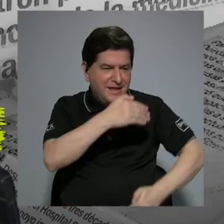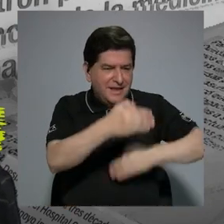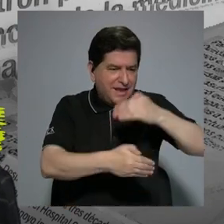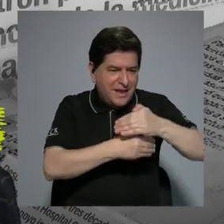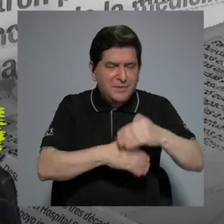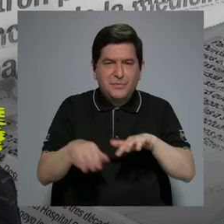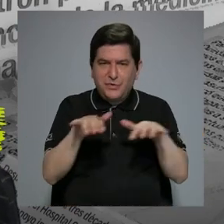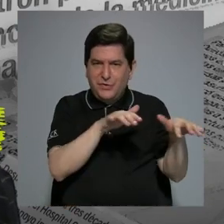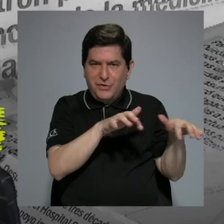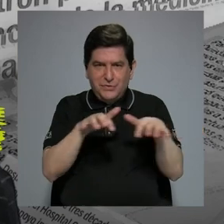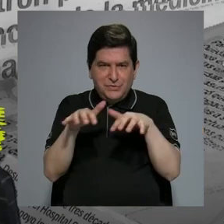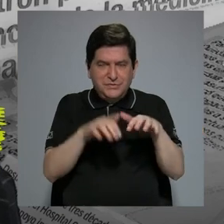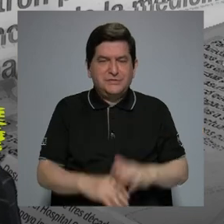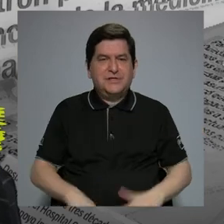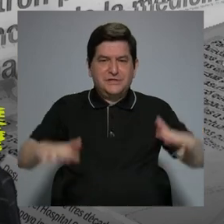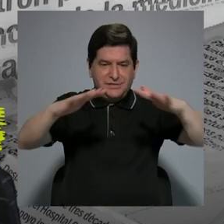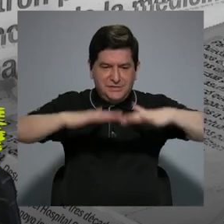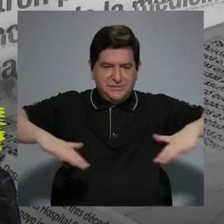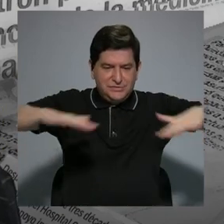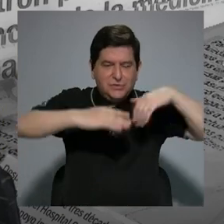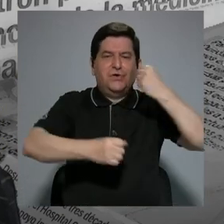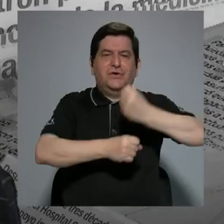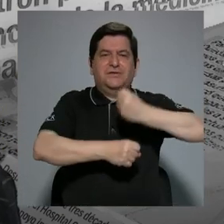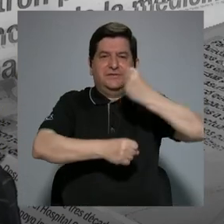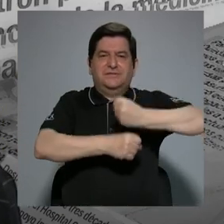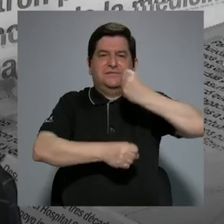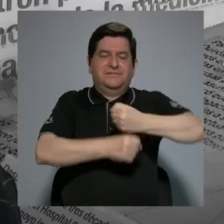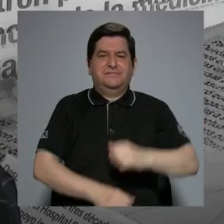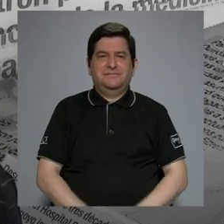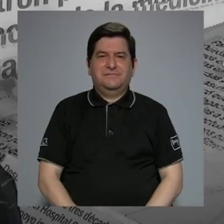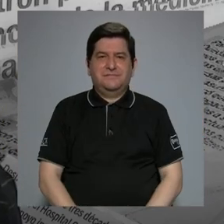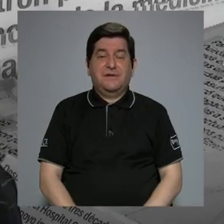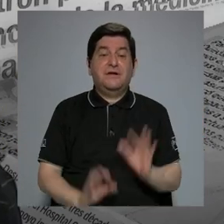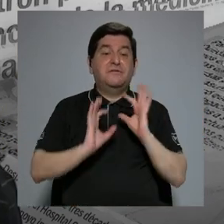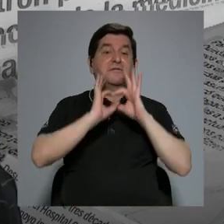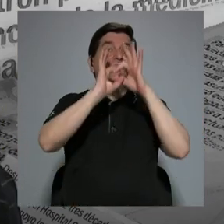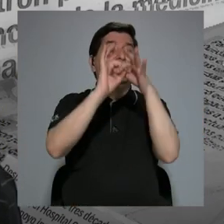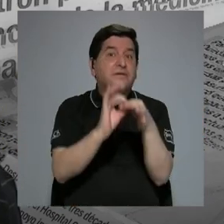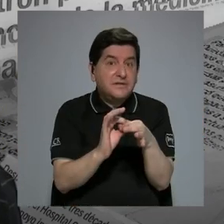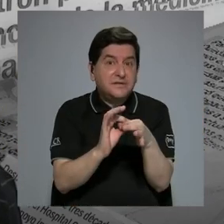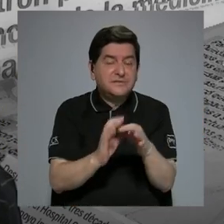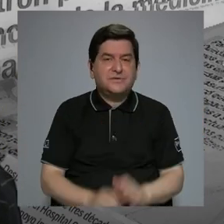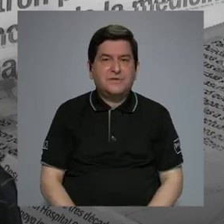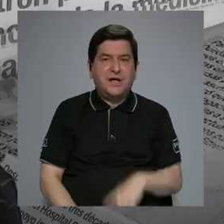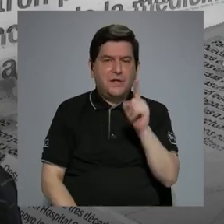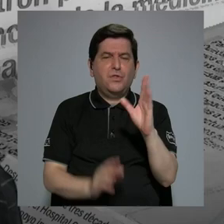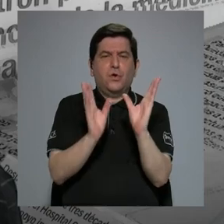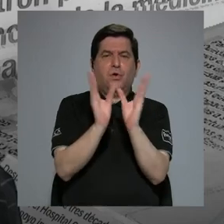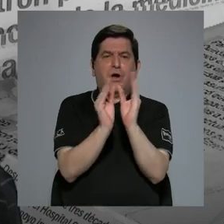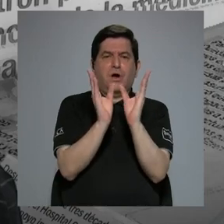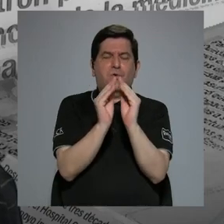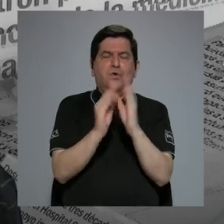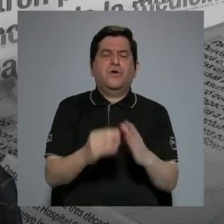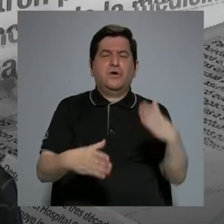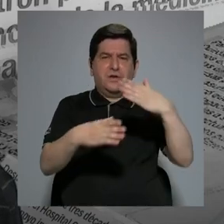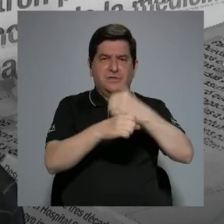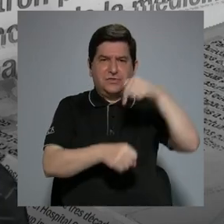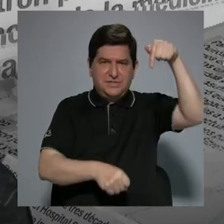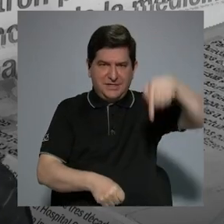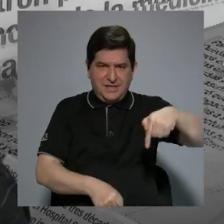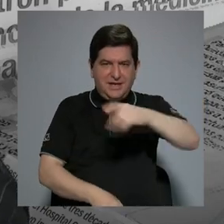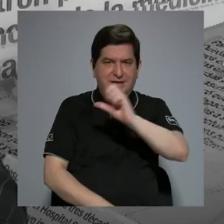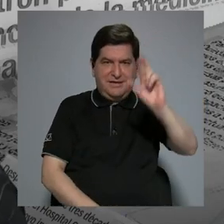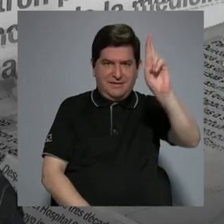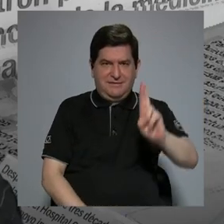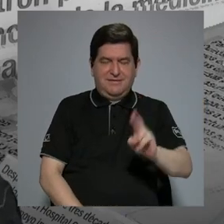digital de los espacios de trabajo, como y a propósito de un congreso que se va a realizar aquí en Costa